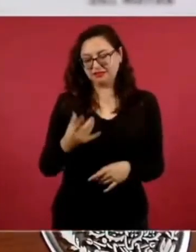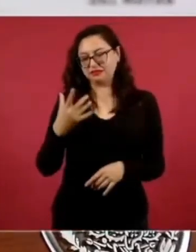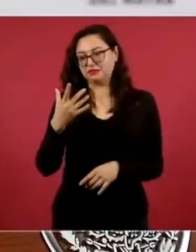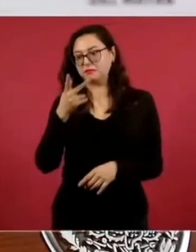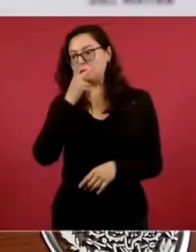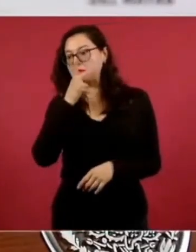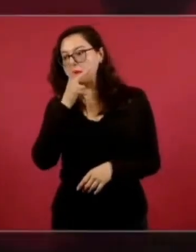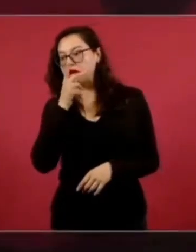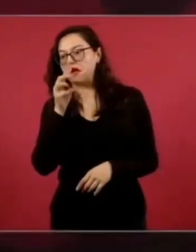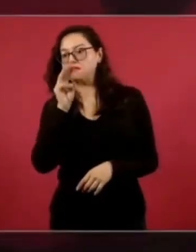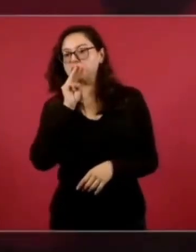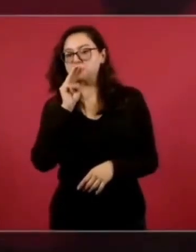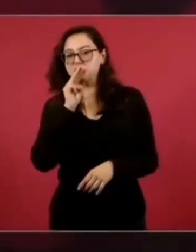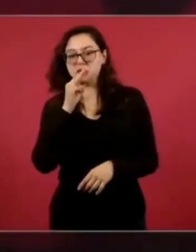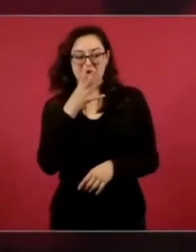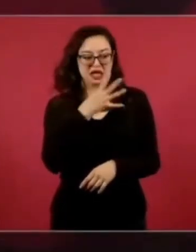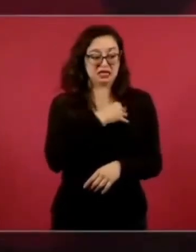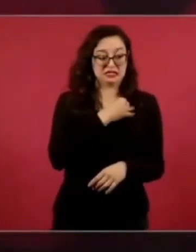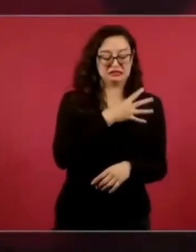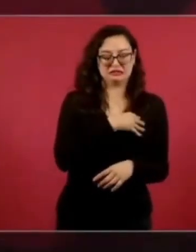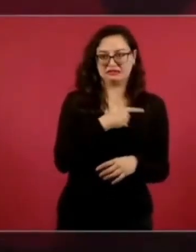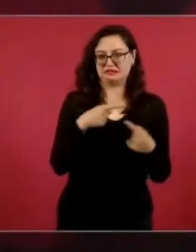Hace poco,